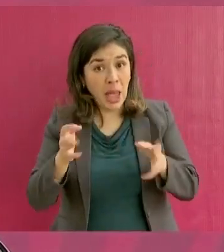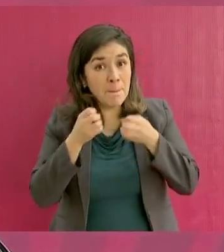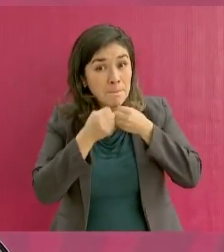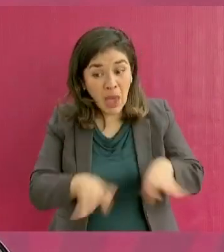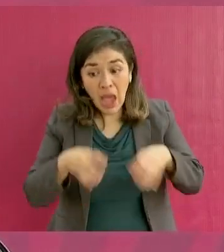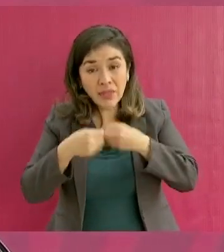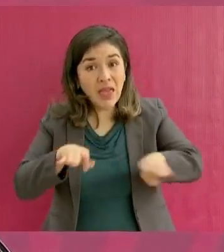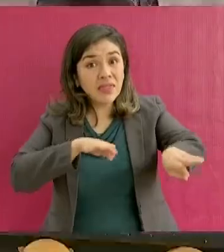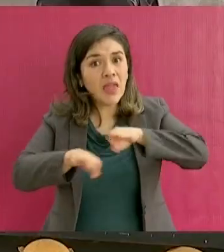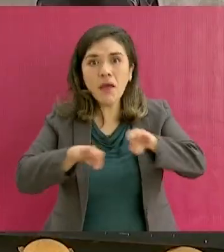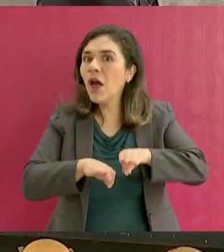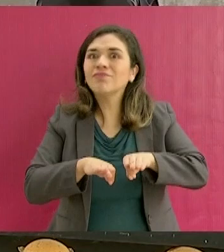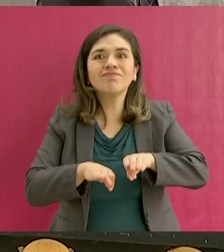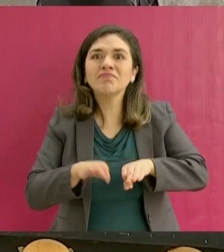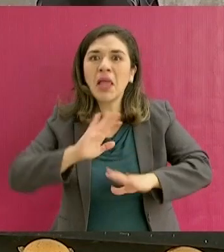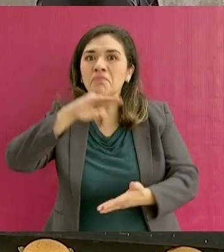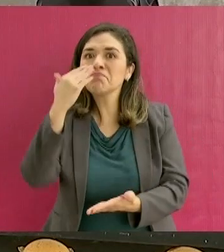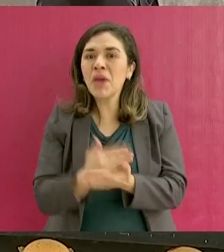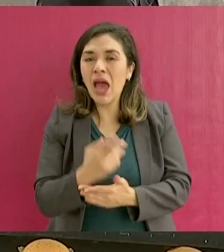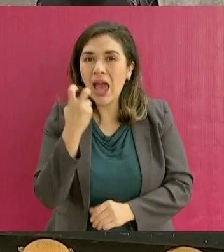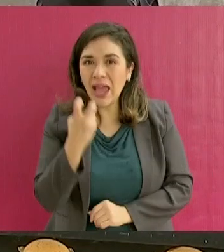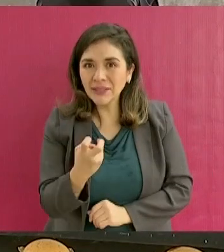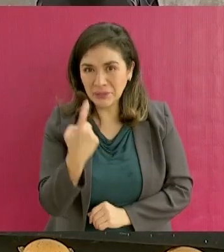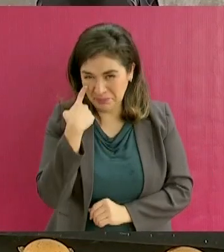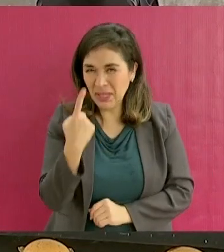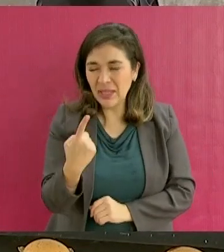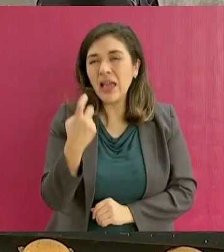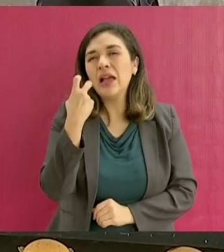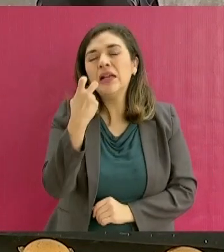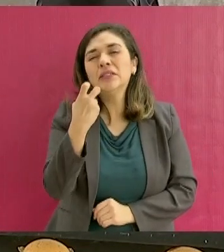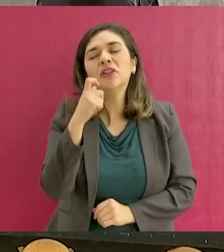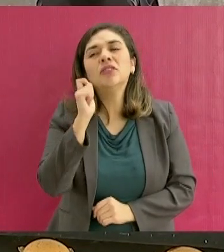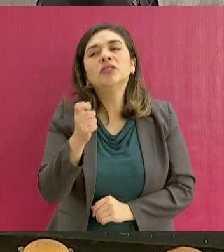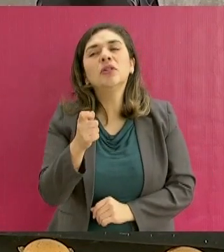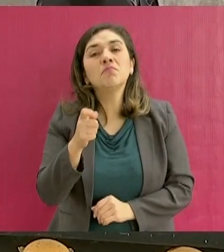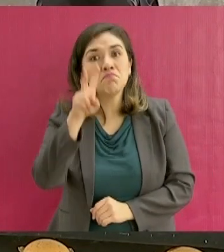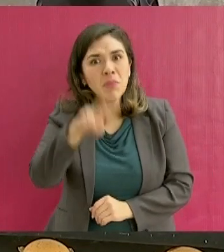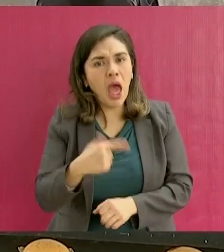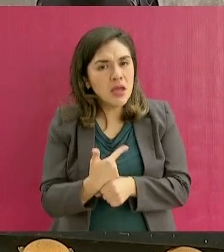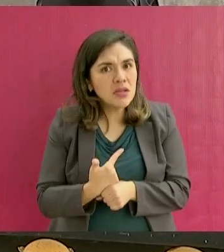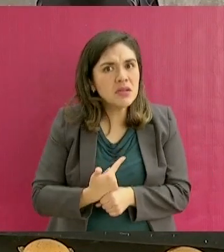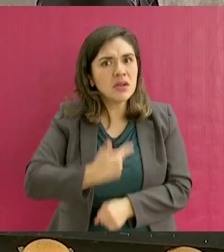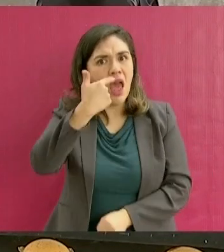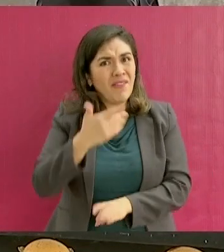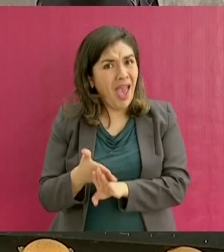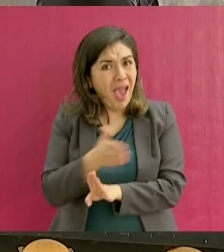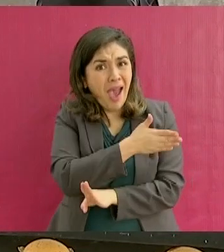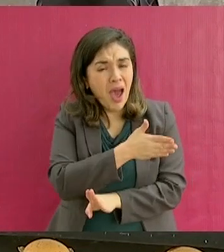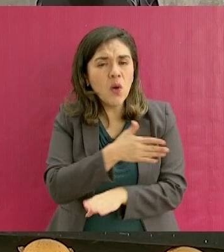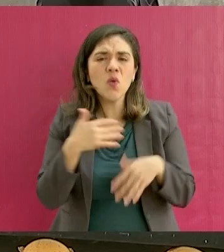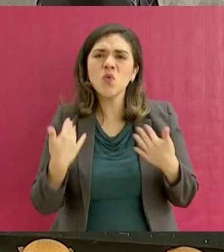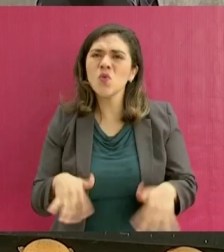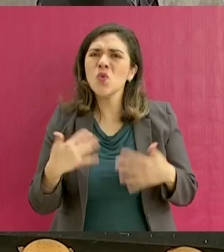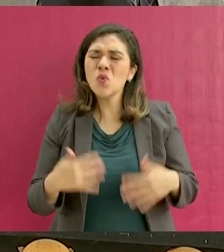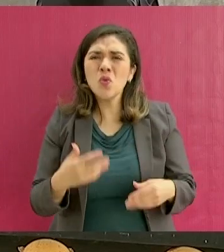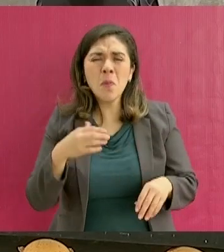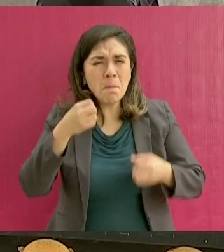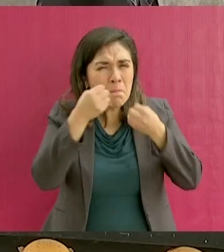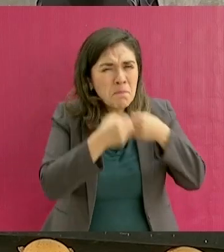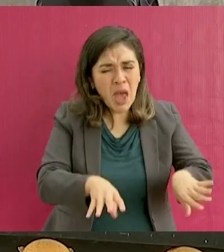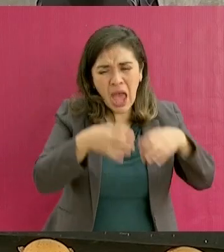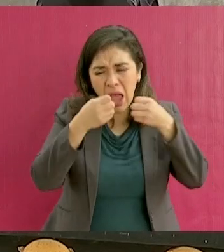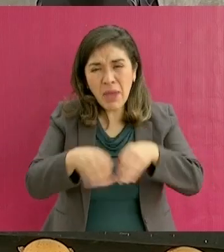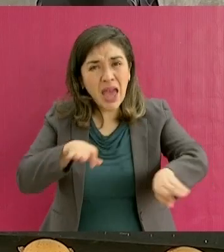empleos. Fíjense qué grave fue que perdimos